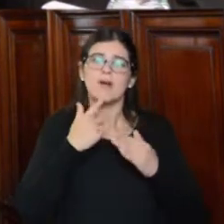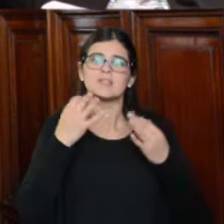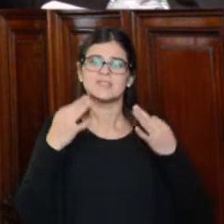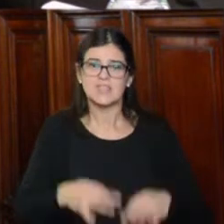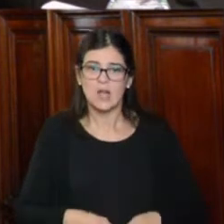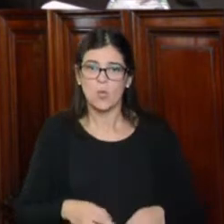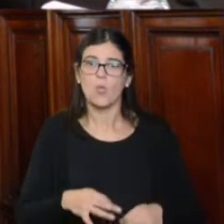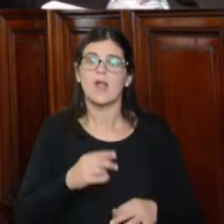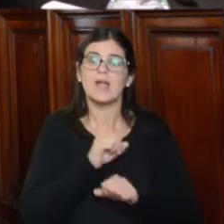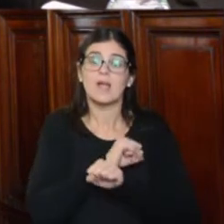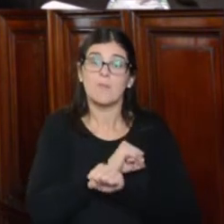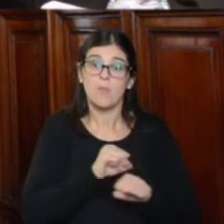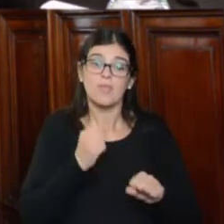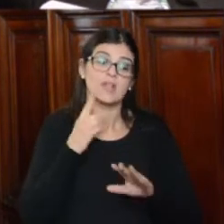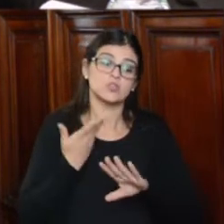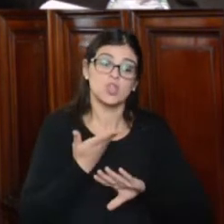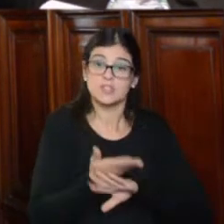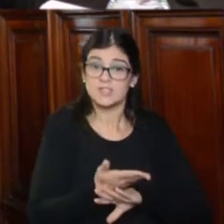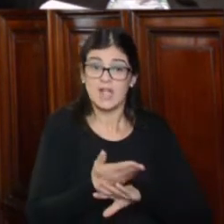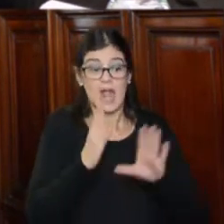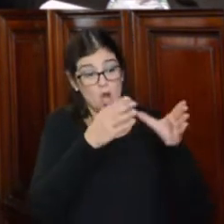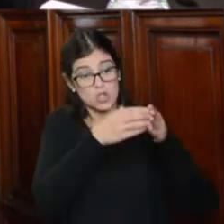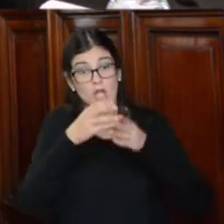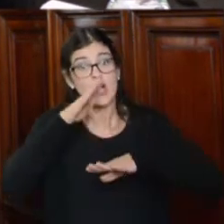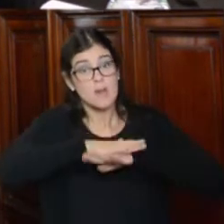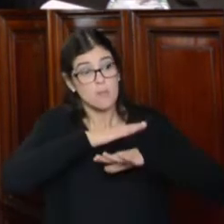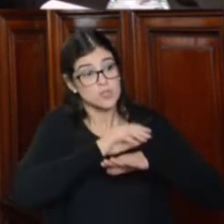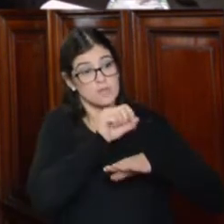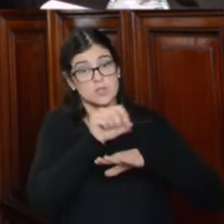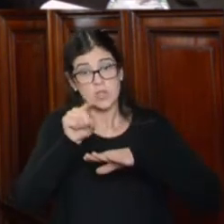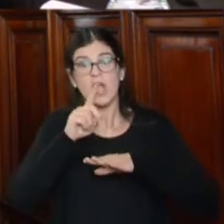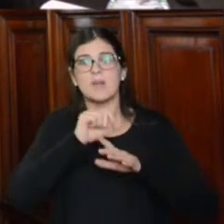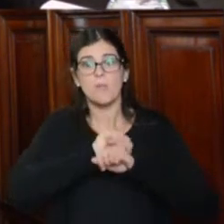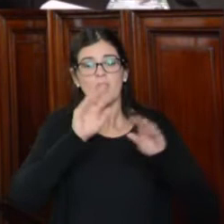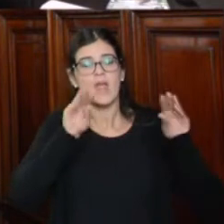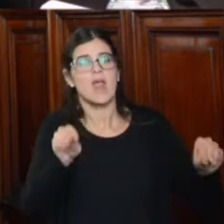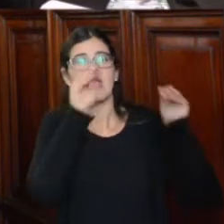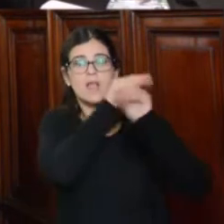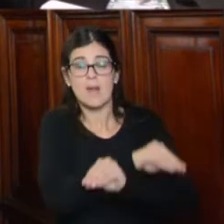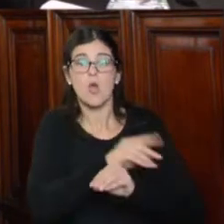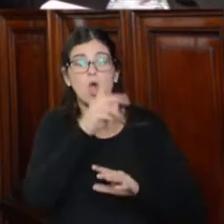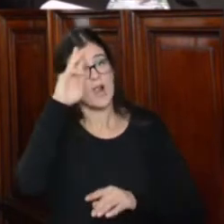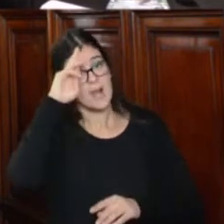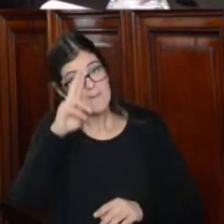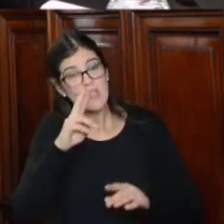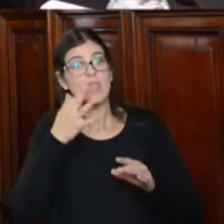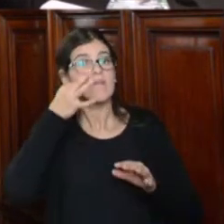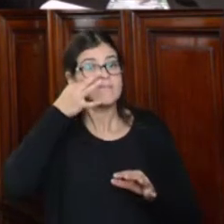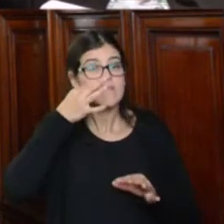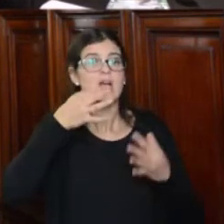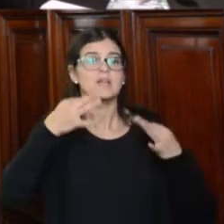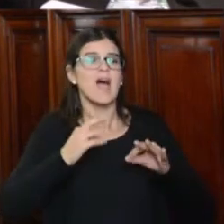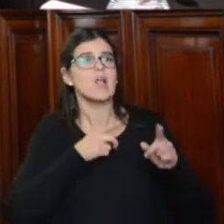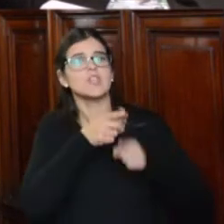que impida solicitar a los órganos competentes su remoción con pleno respeto a las garantías de los